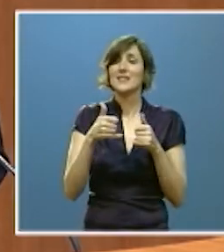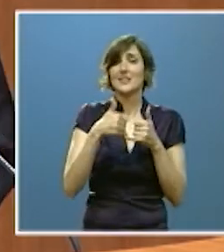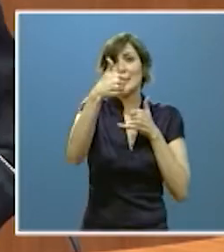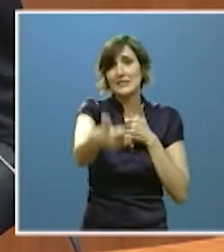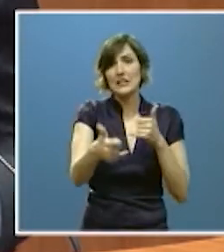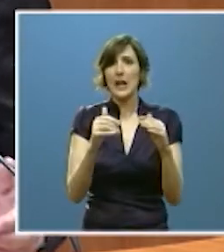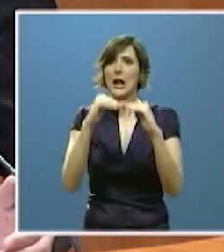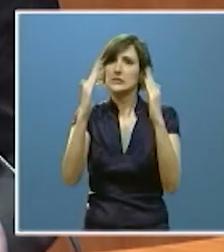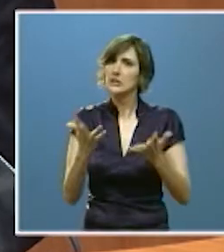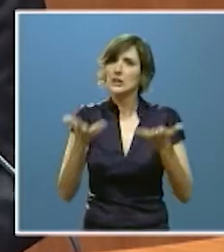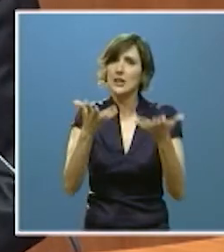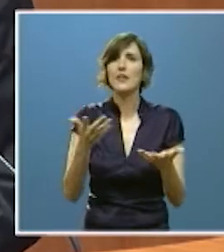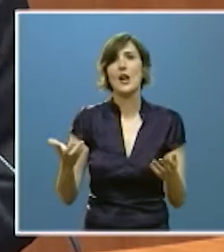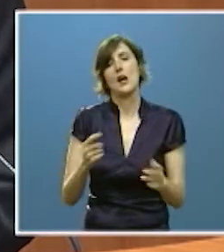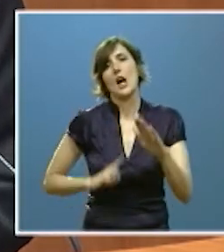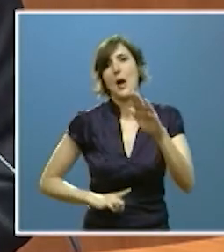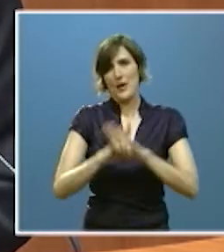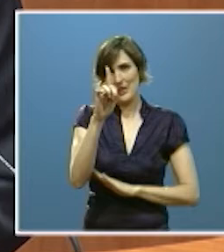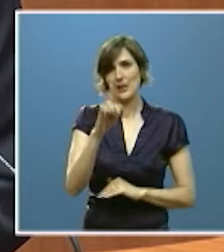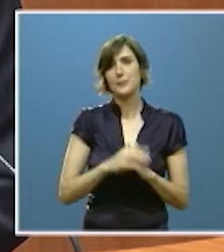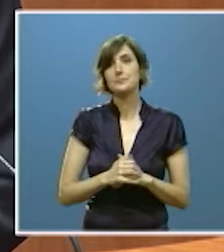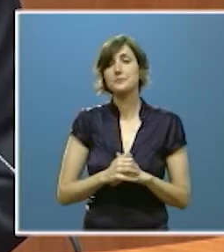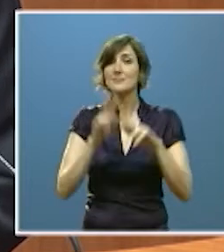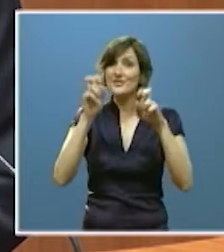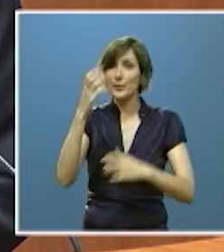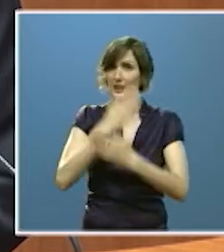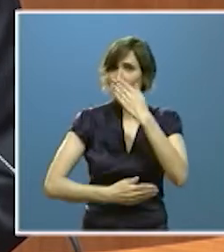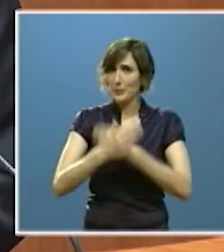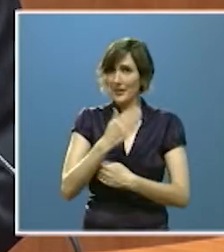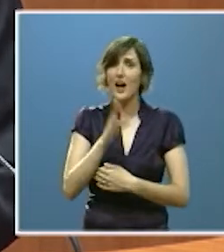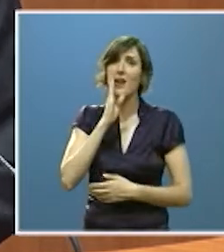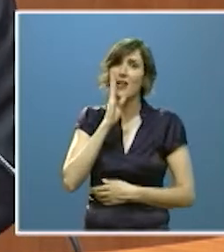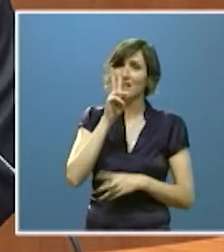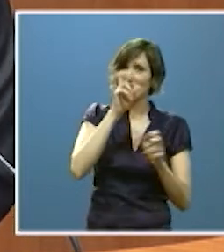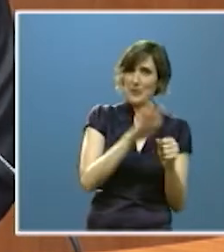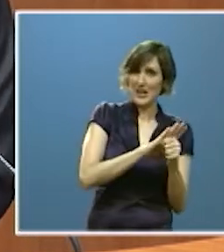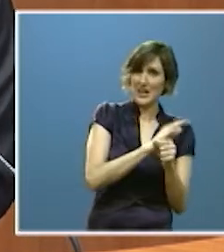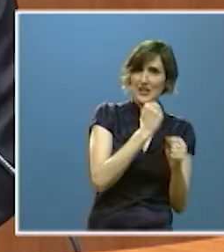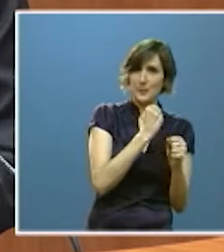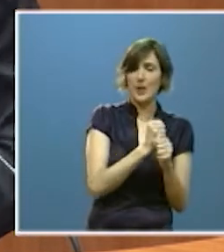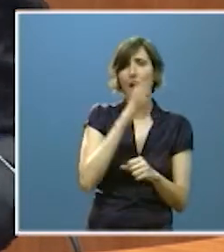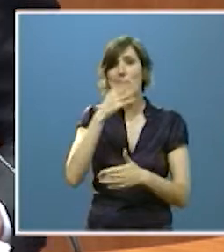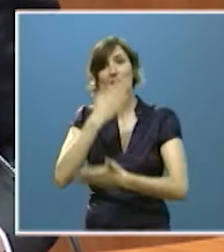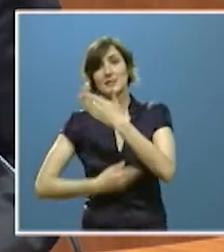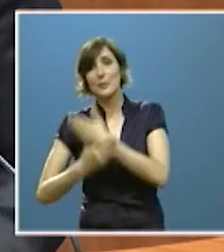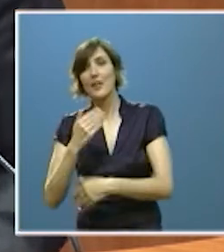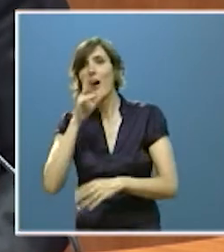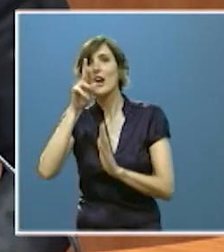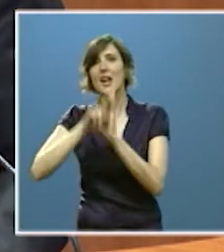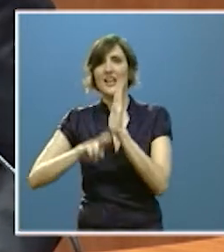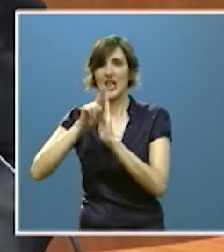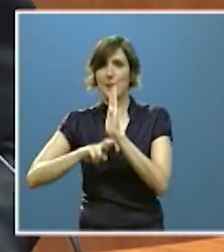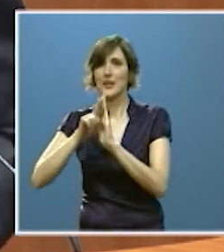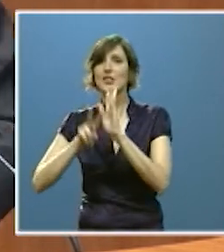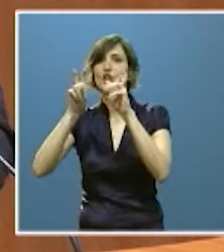con relación a las personas con discapacidad y aparte de lo ya señalado en el área de empleo trabajamos en un nuevo reglamento en materia